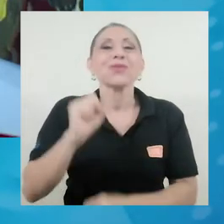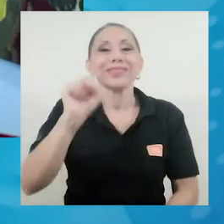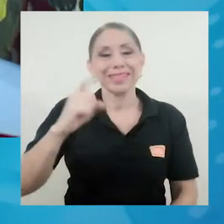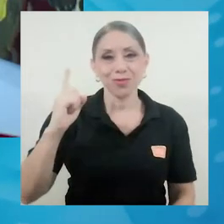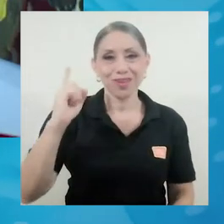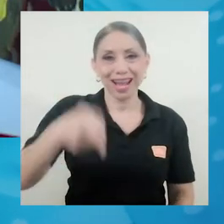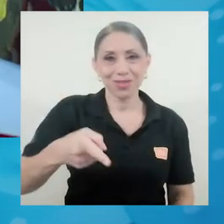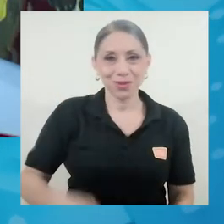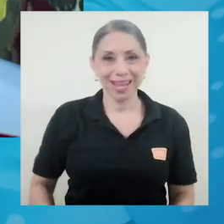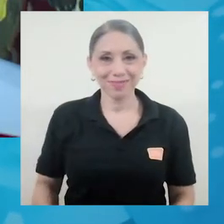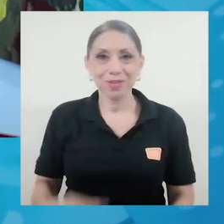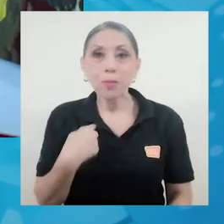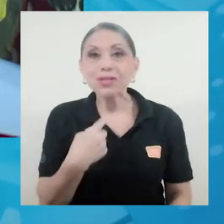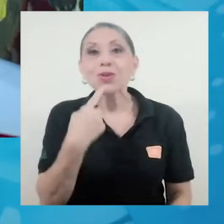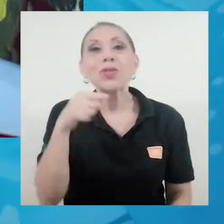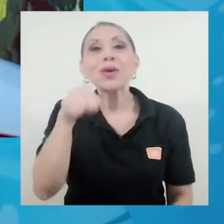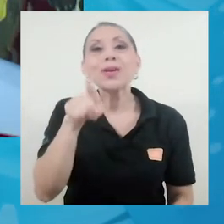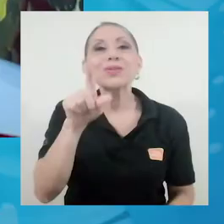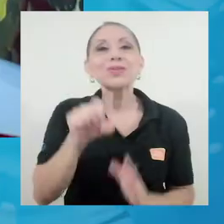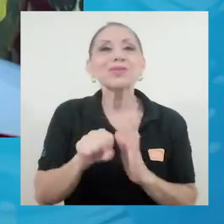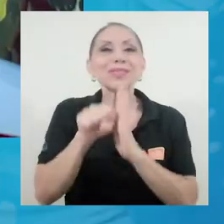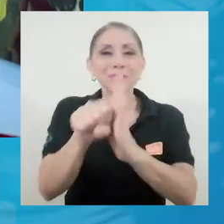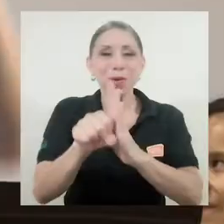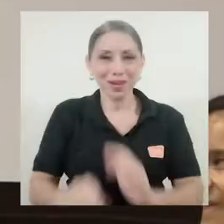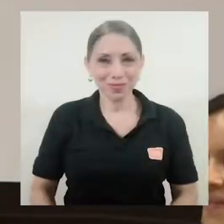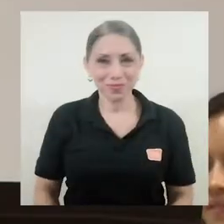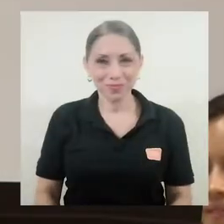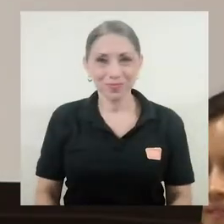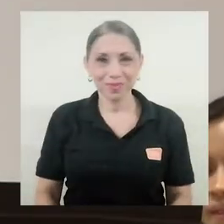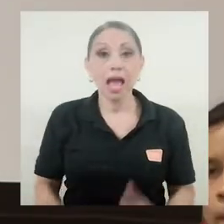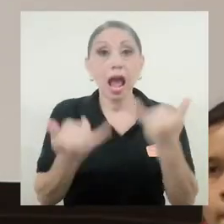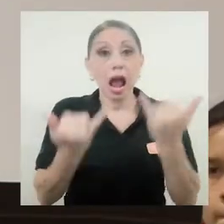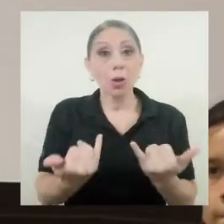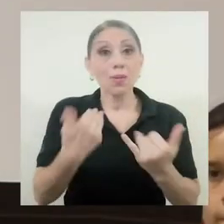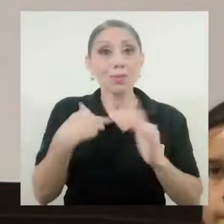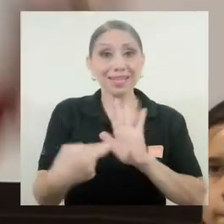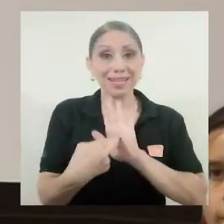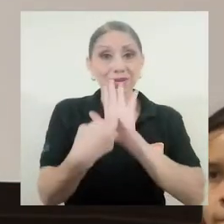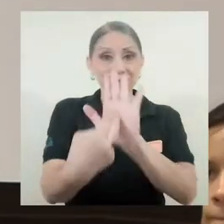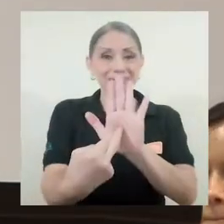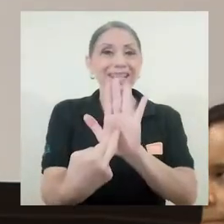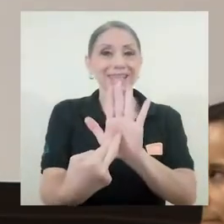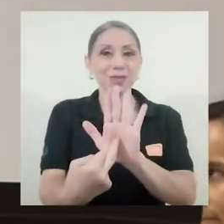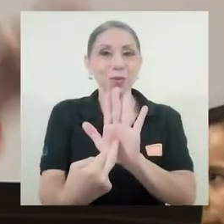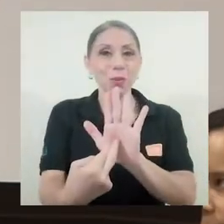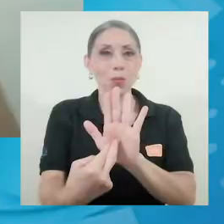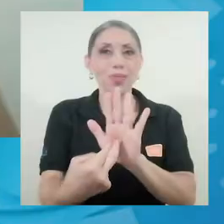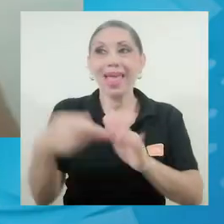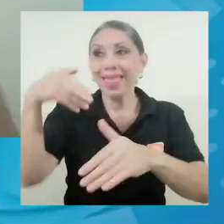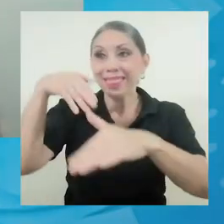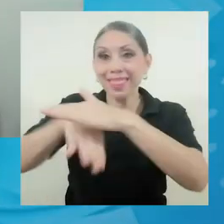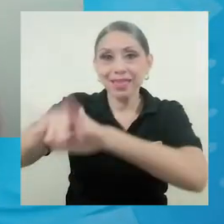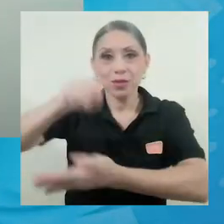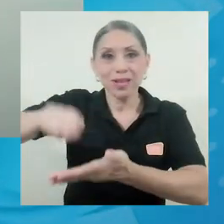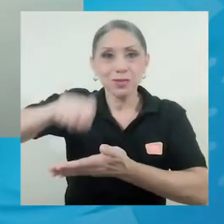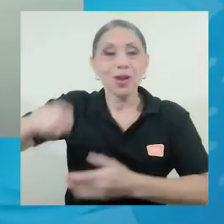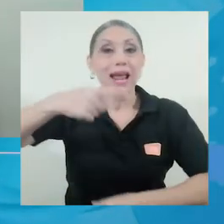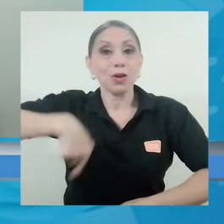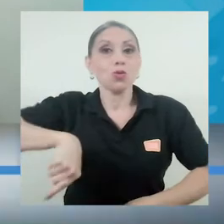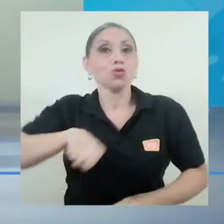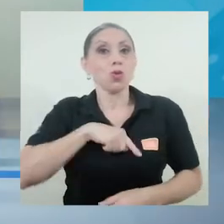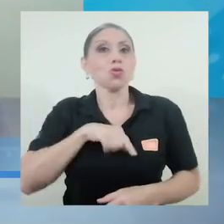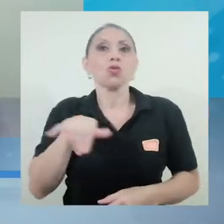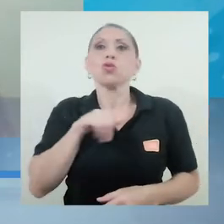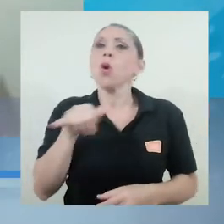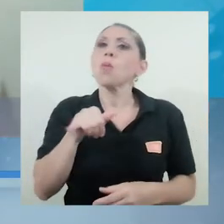O sea, vea que, por eso digo, es un paso simbólico. Entonces ahora vamos a tener una representación tanto dentro de la escuela,